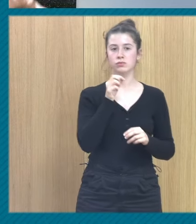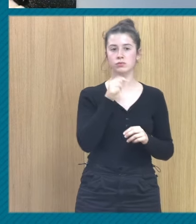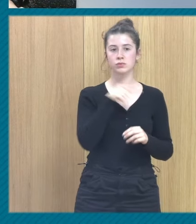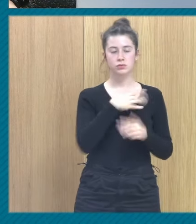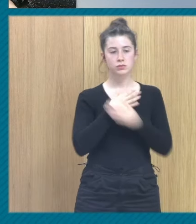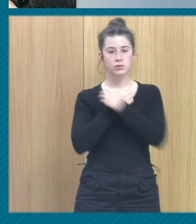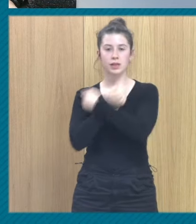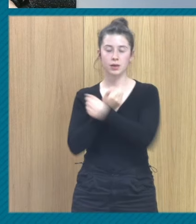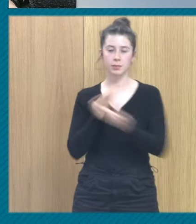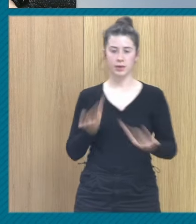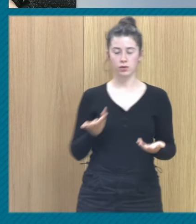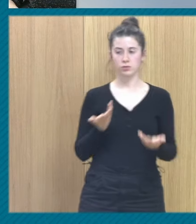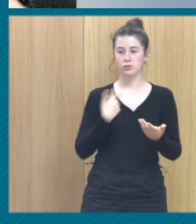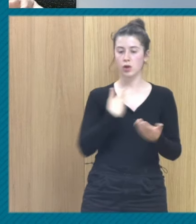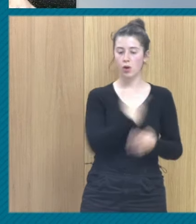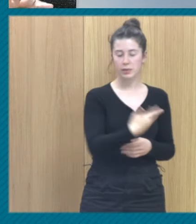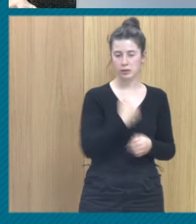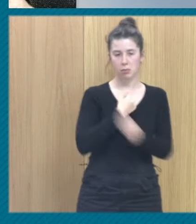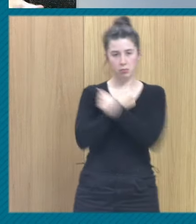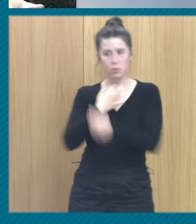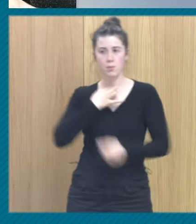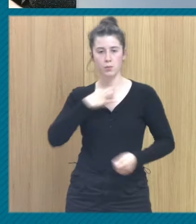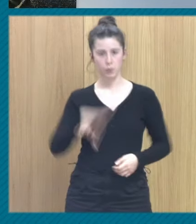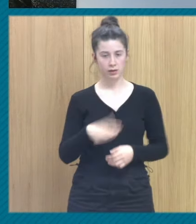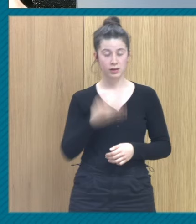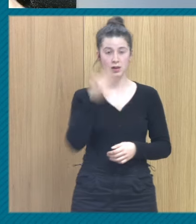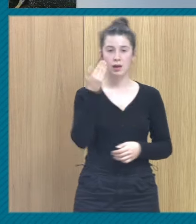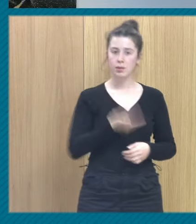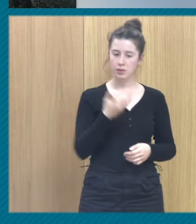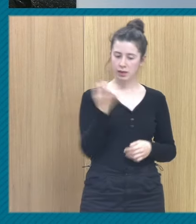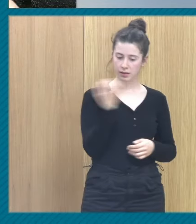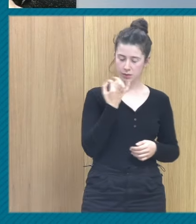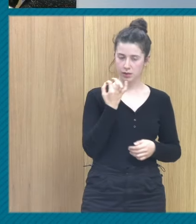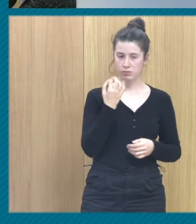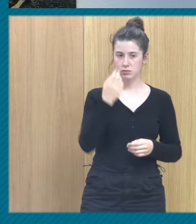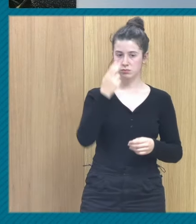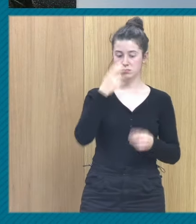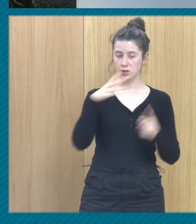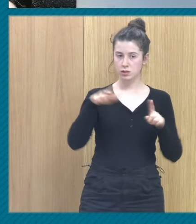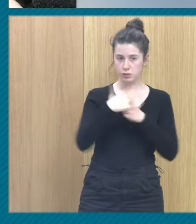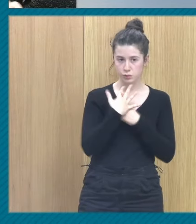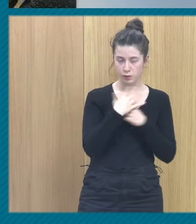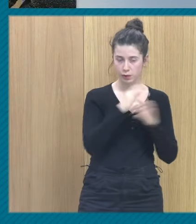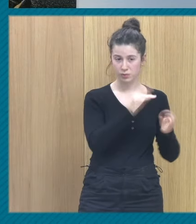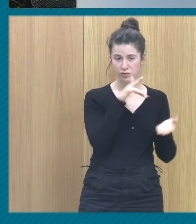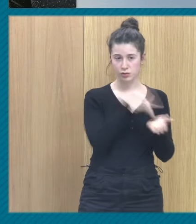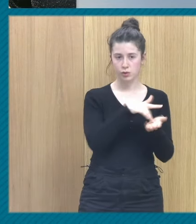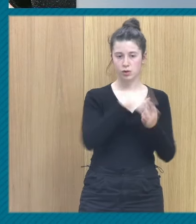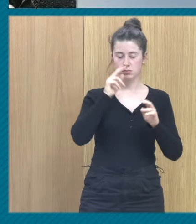no pasa nada porque le quieras. Pero lo importante es que honres todo esto, que hagas consciente todo esto, que lo